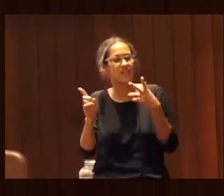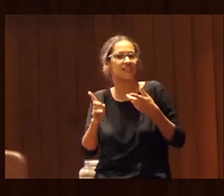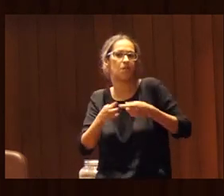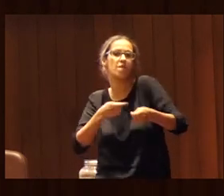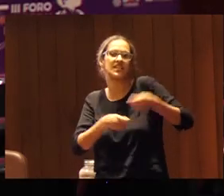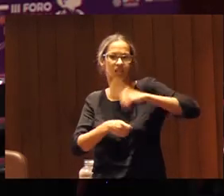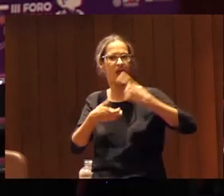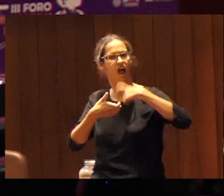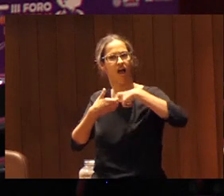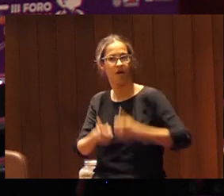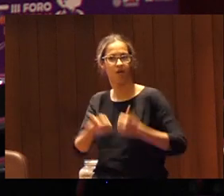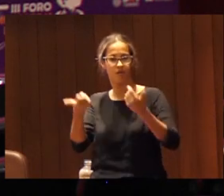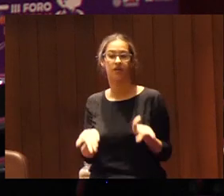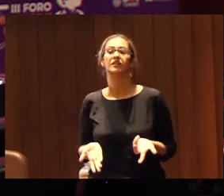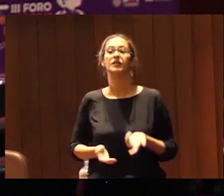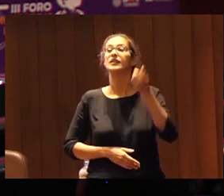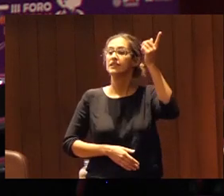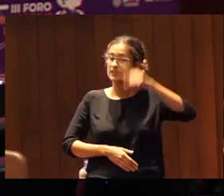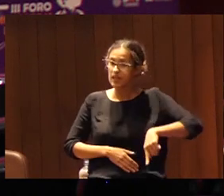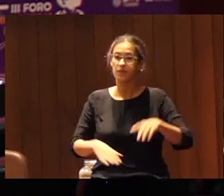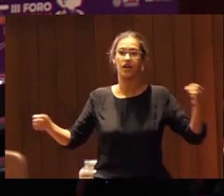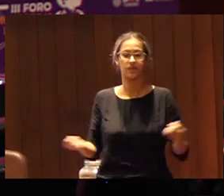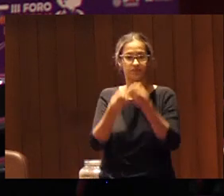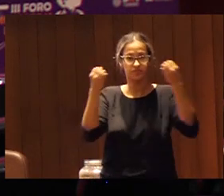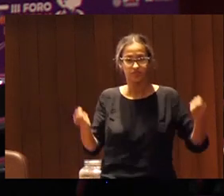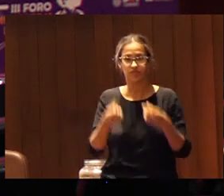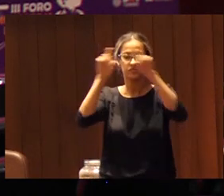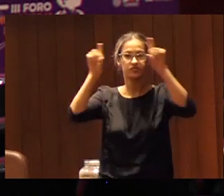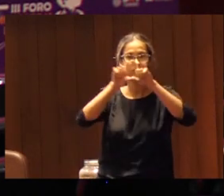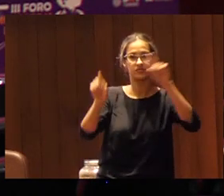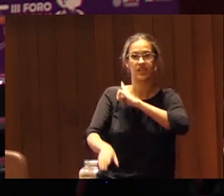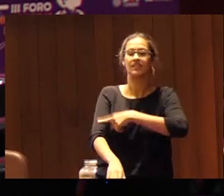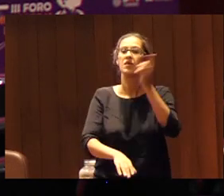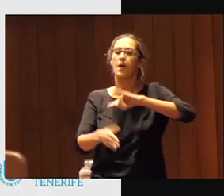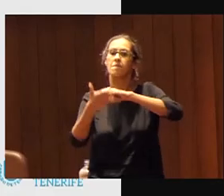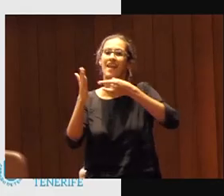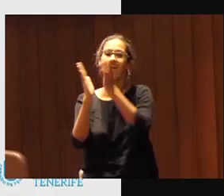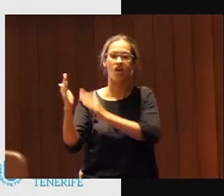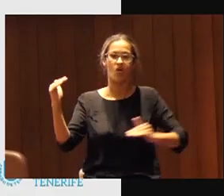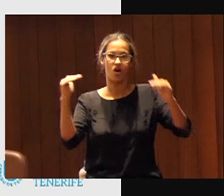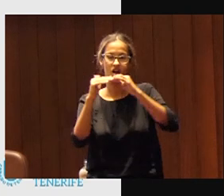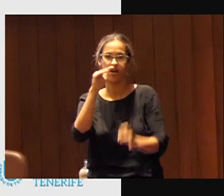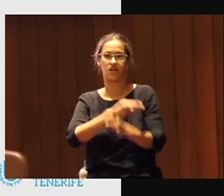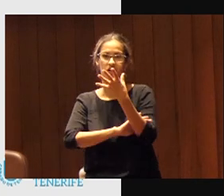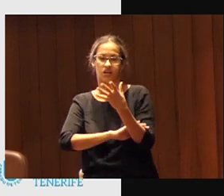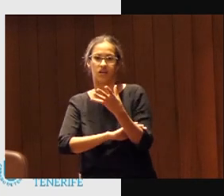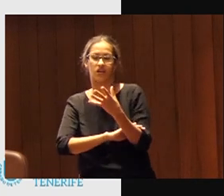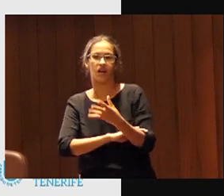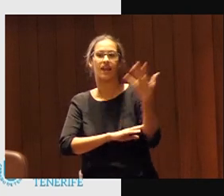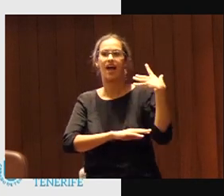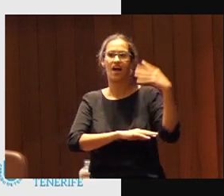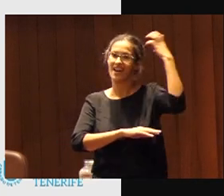bien otro tipo de acciones las entidades deportivas también desarrollan planes de igualdad ¿vale? la Real Sociedad lo hizo en 2012